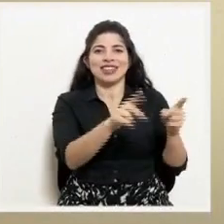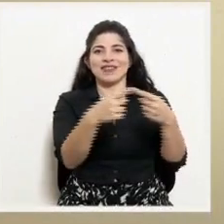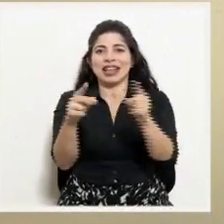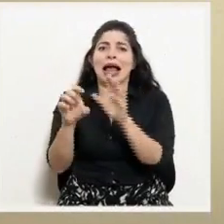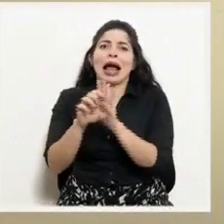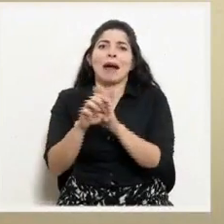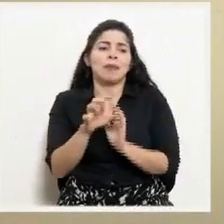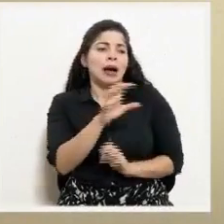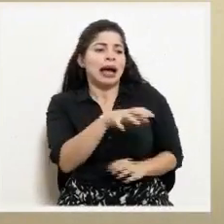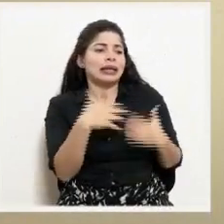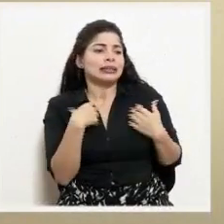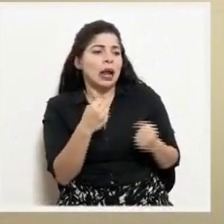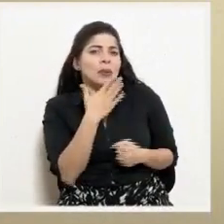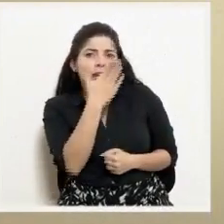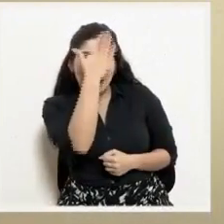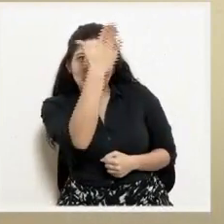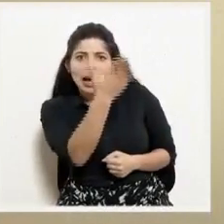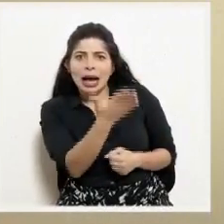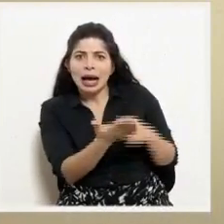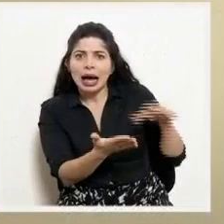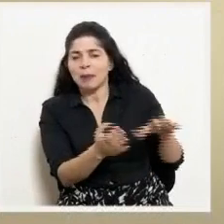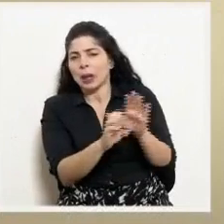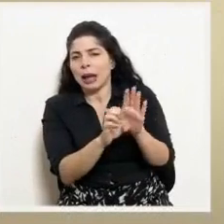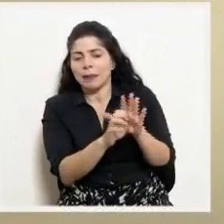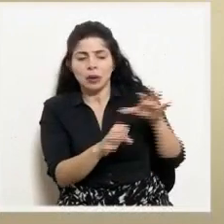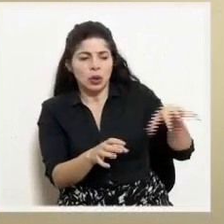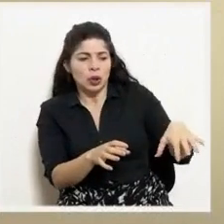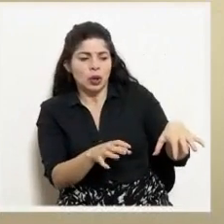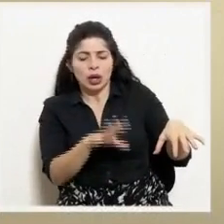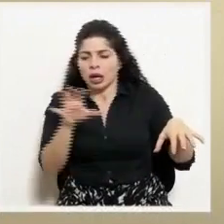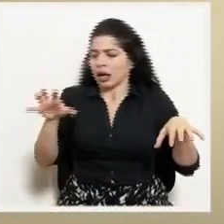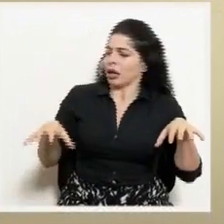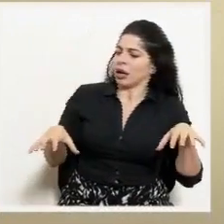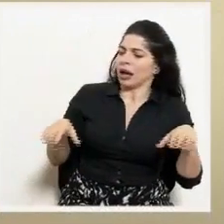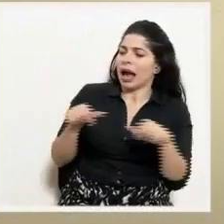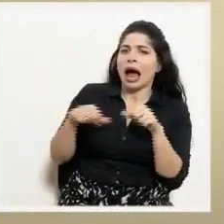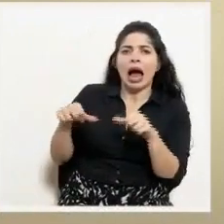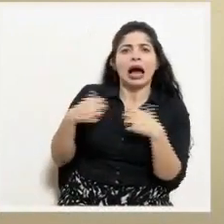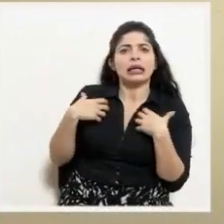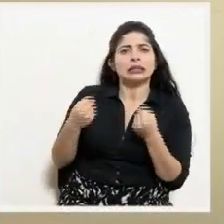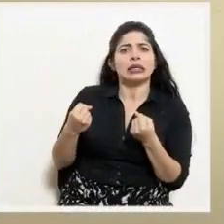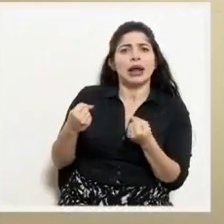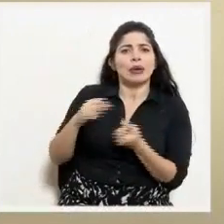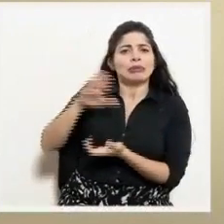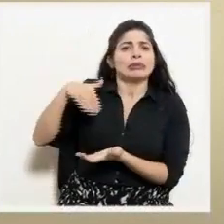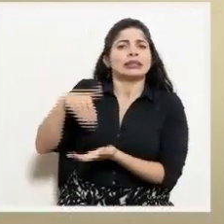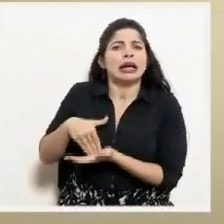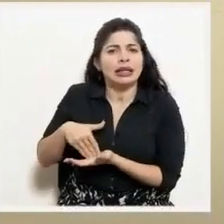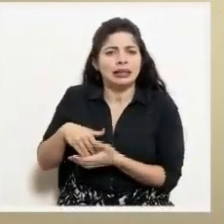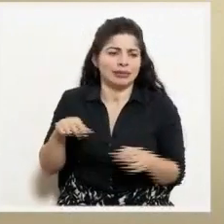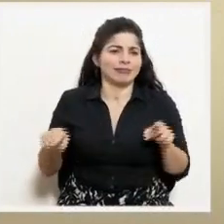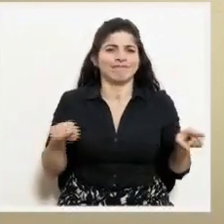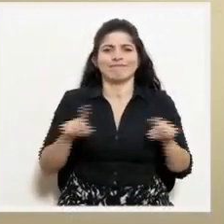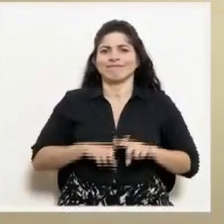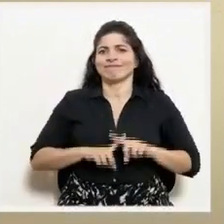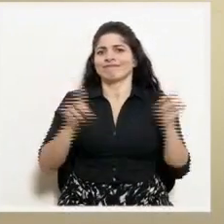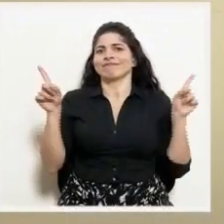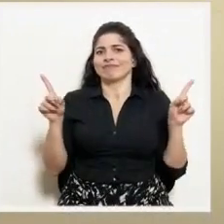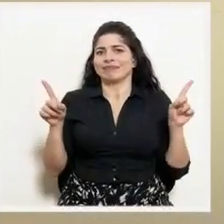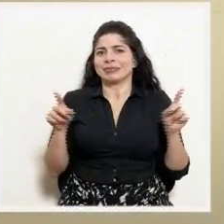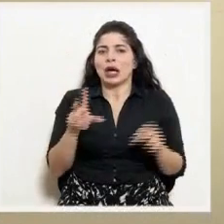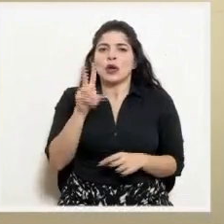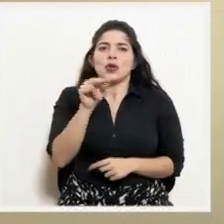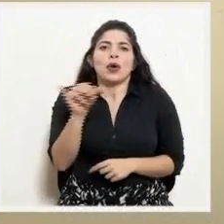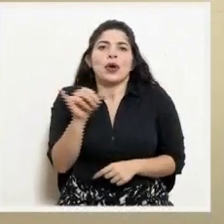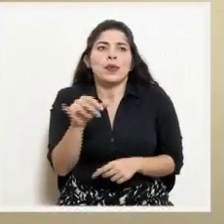mismo un área de salud en Talamanca, por decir un caso, que una situada en un área muy urbana. Y hay no lo